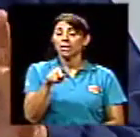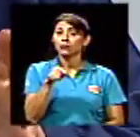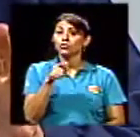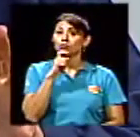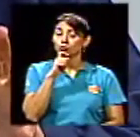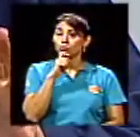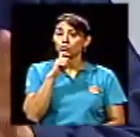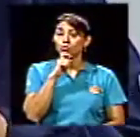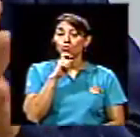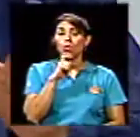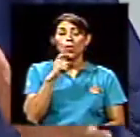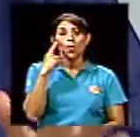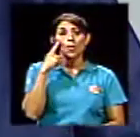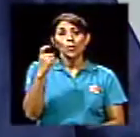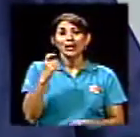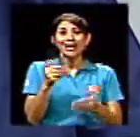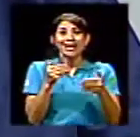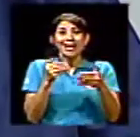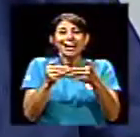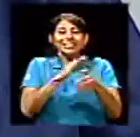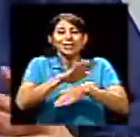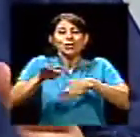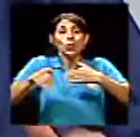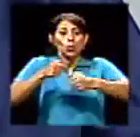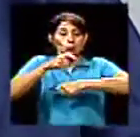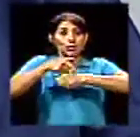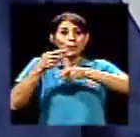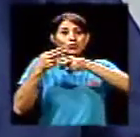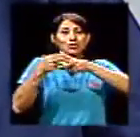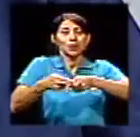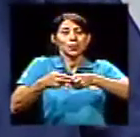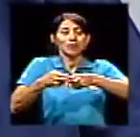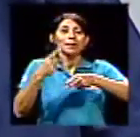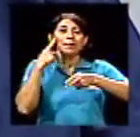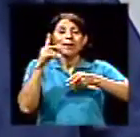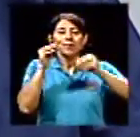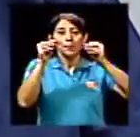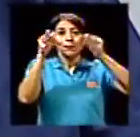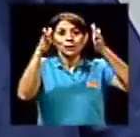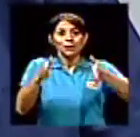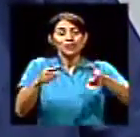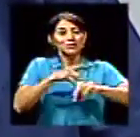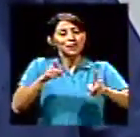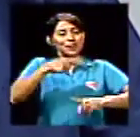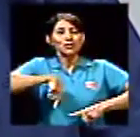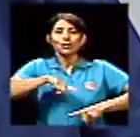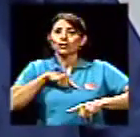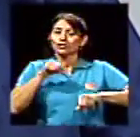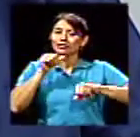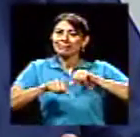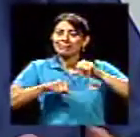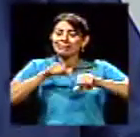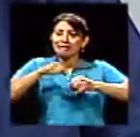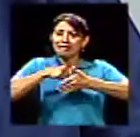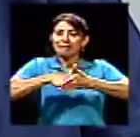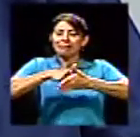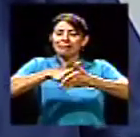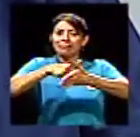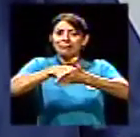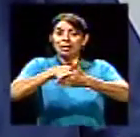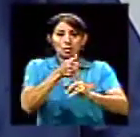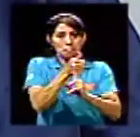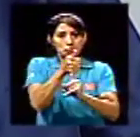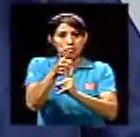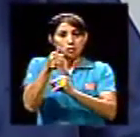que se asignan están en docencia, casi todos. Entonces, cuesta mucho. Pero digamos que estamos haciendo un esfuerzo grande con eso. Y sobre todo por el interés de los